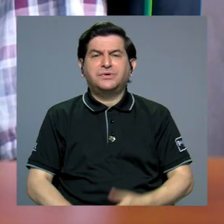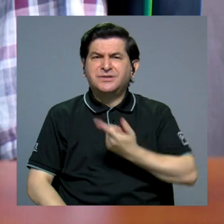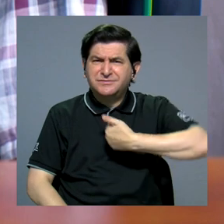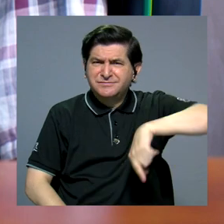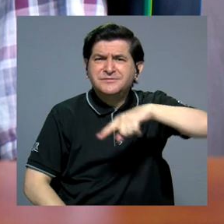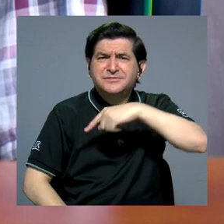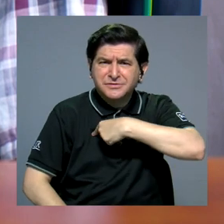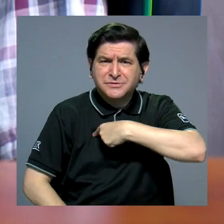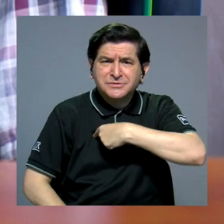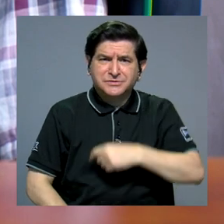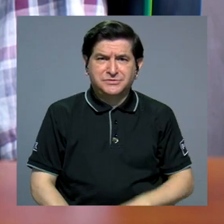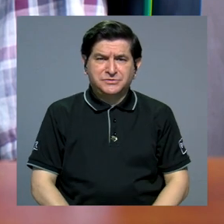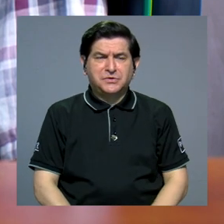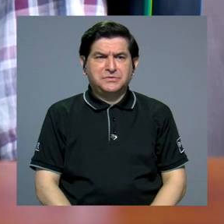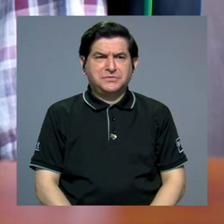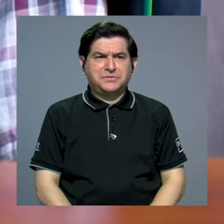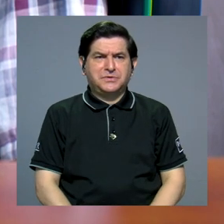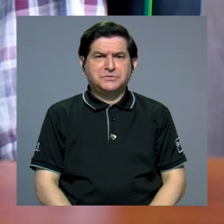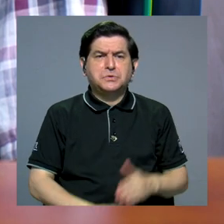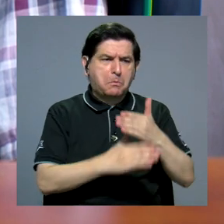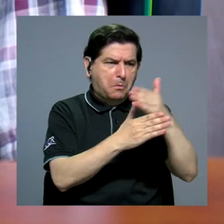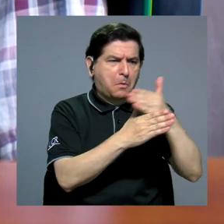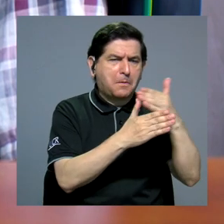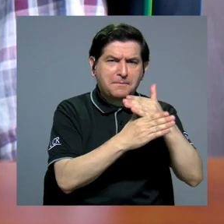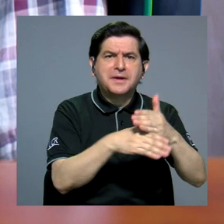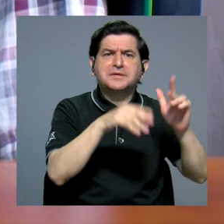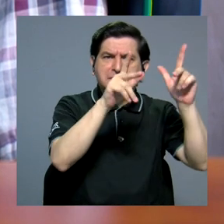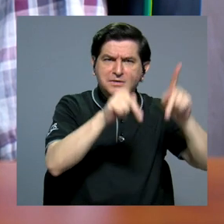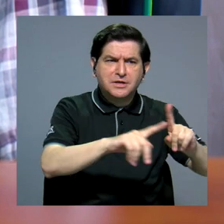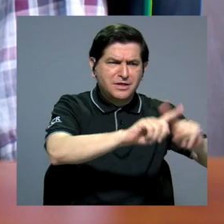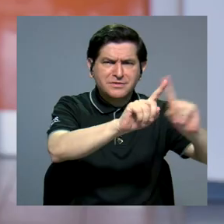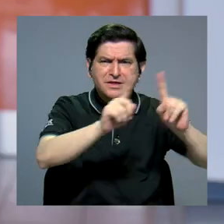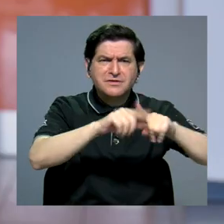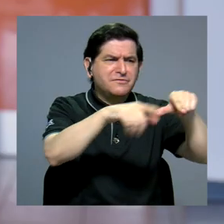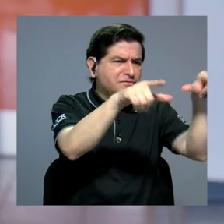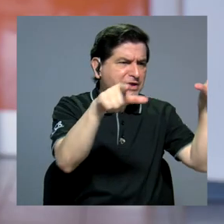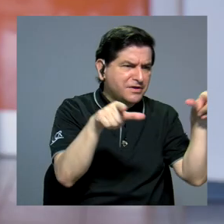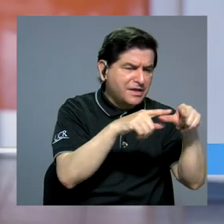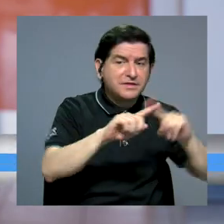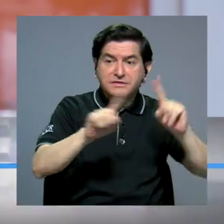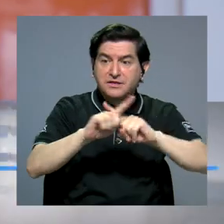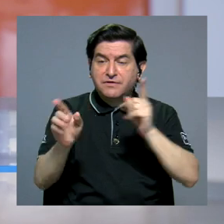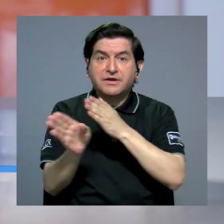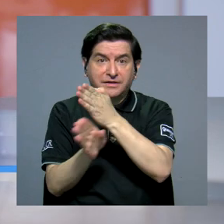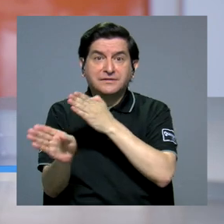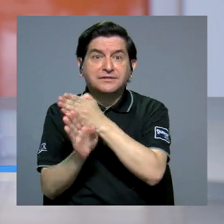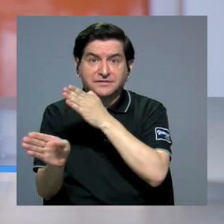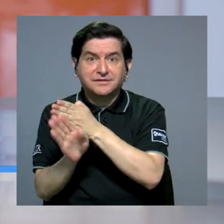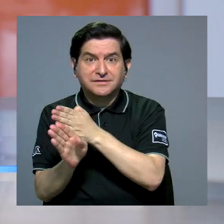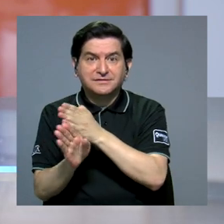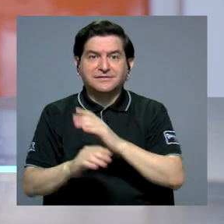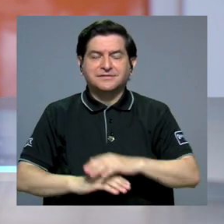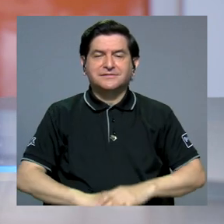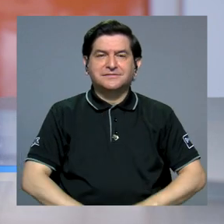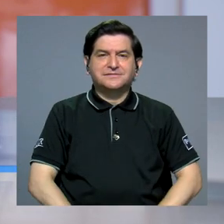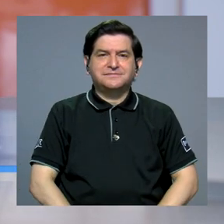nosotros podemos, tanto como compartir con personas de distintos lugares y distintas carreras,